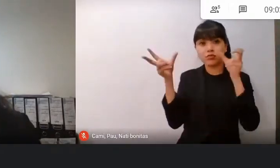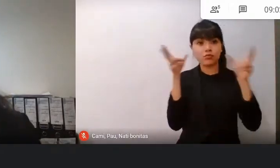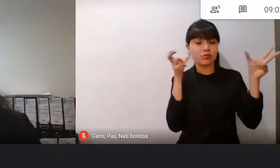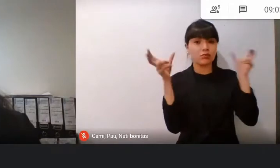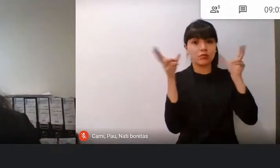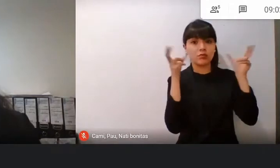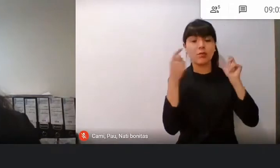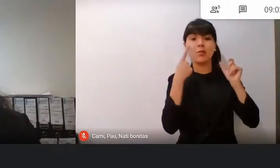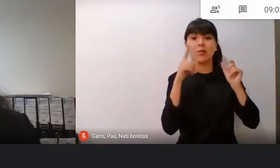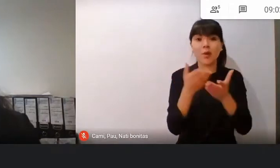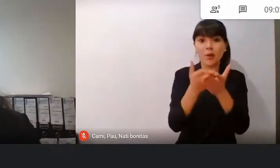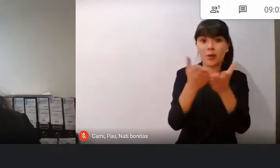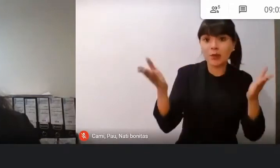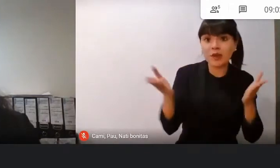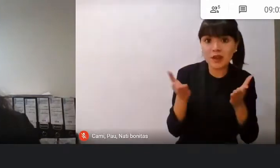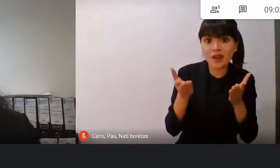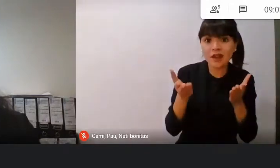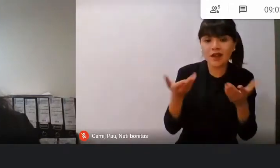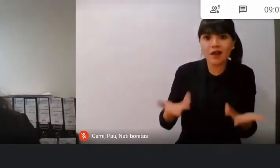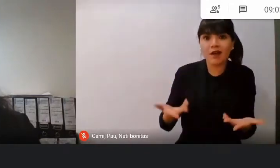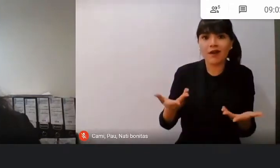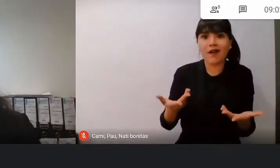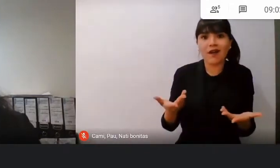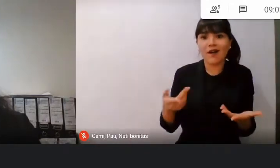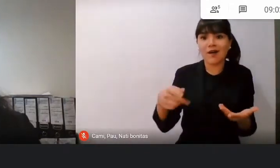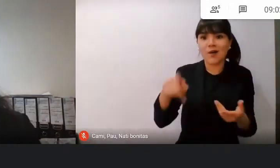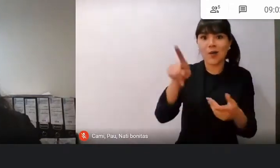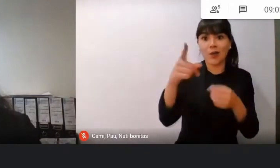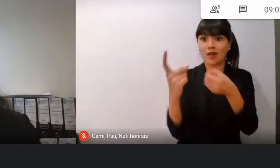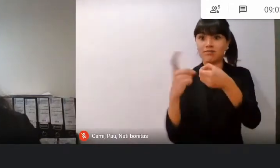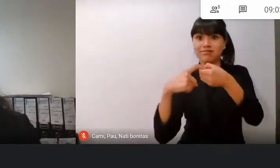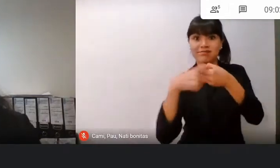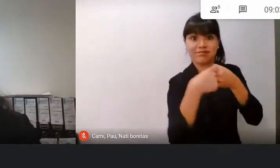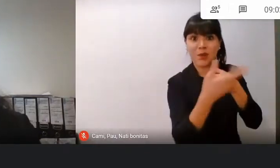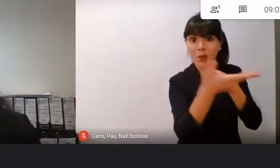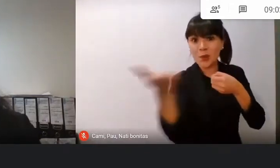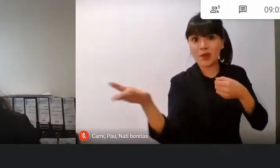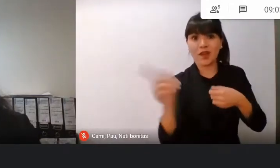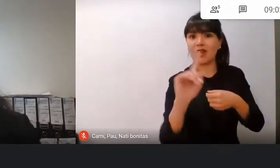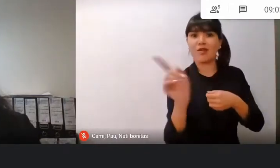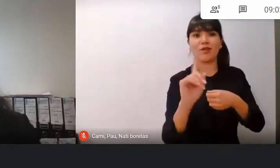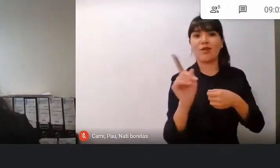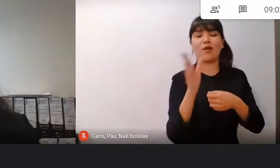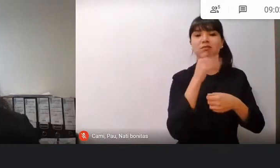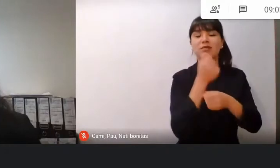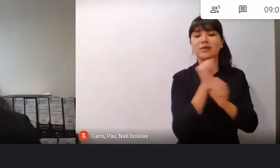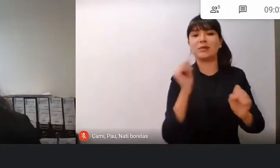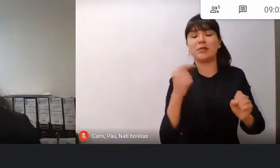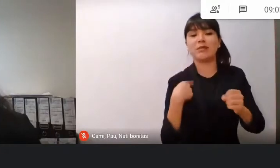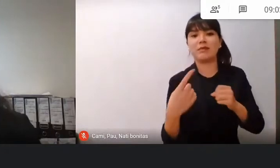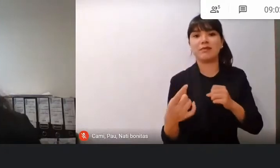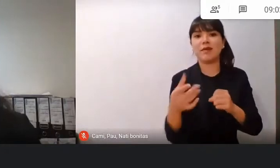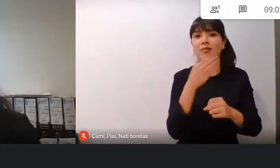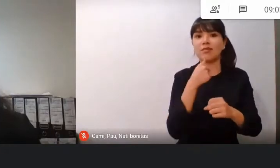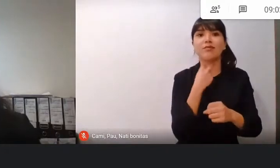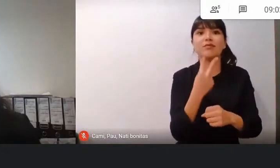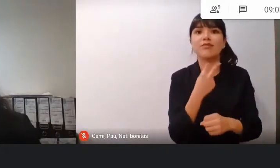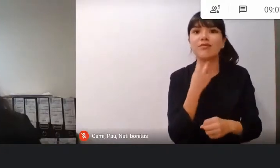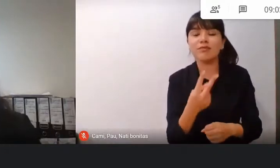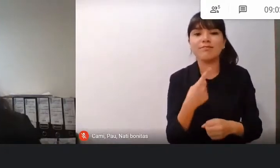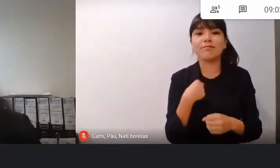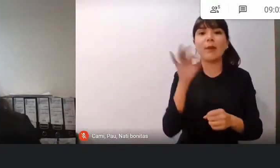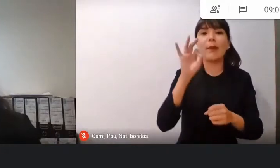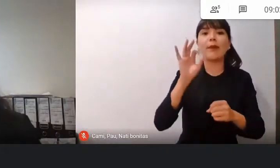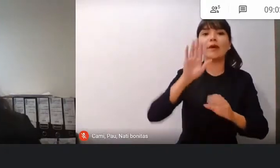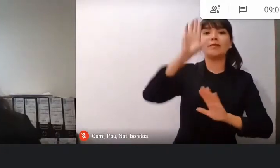embargo, entre ustedes en esta parte no tienen la posibilidad de ser escuchados ni se